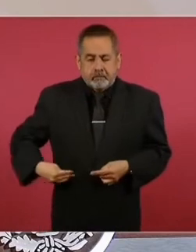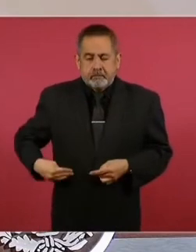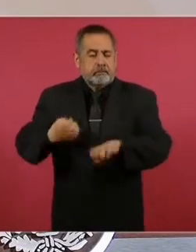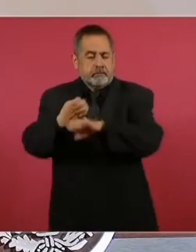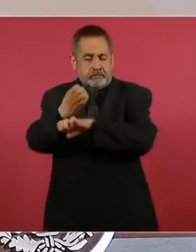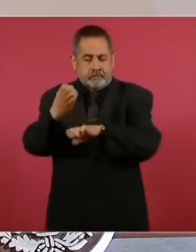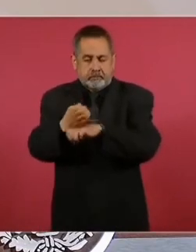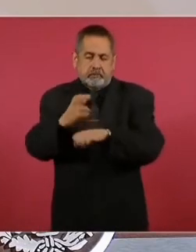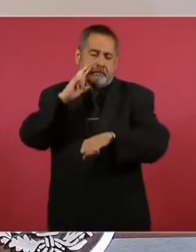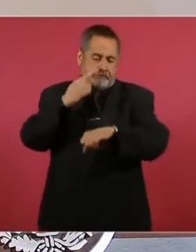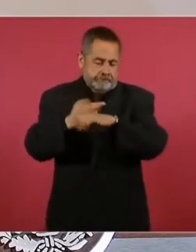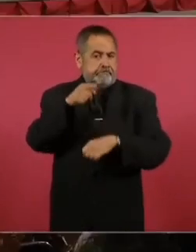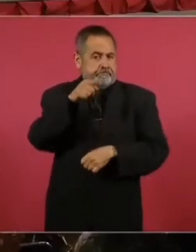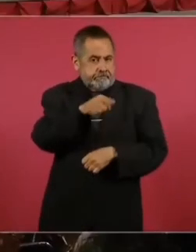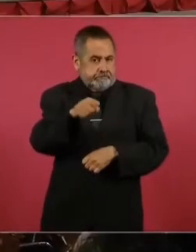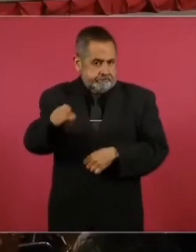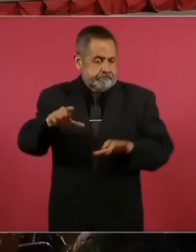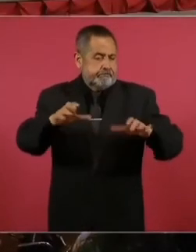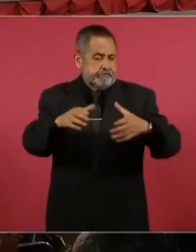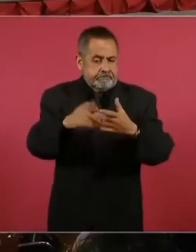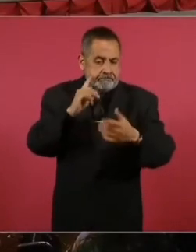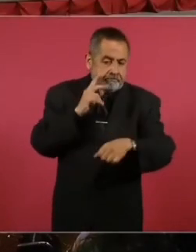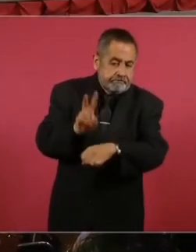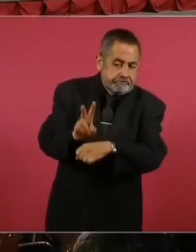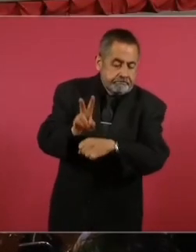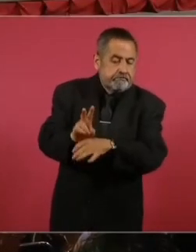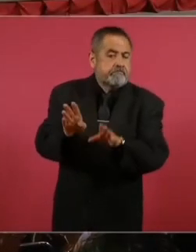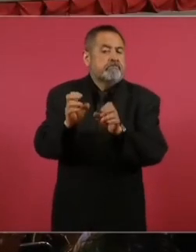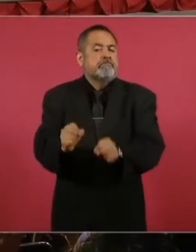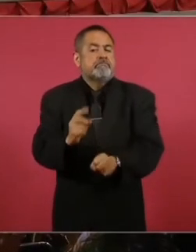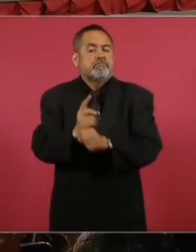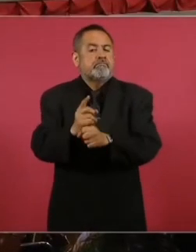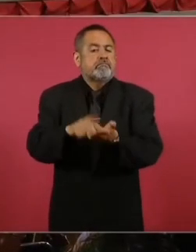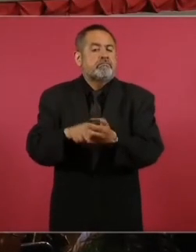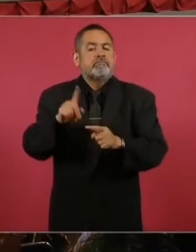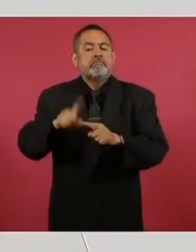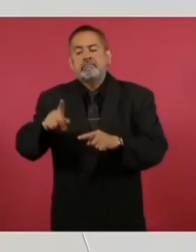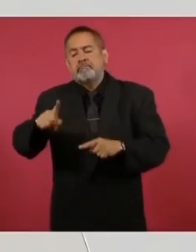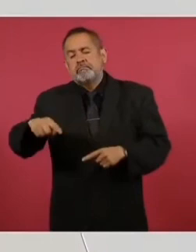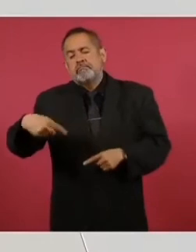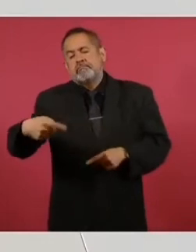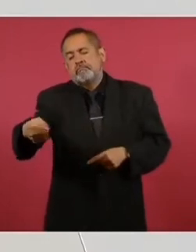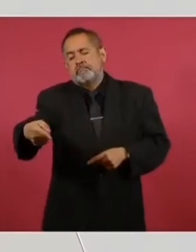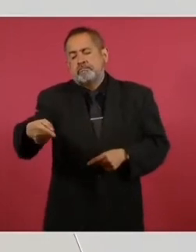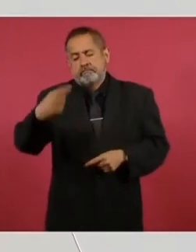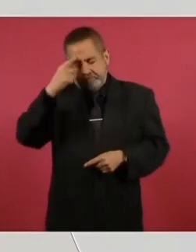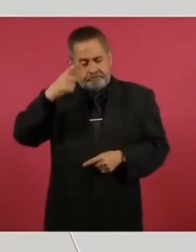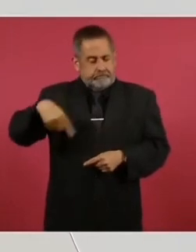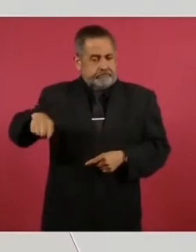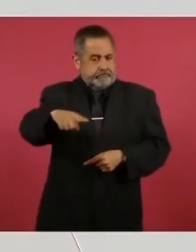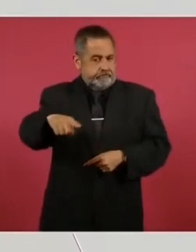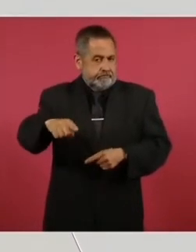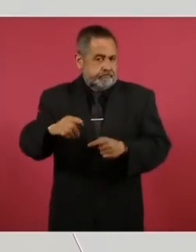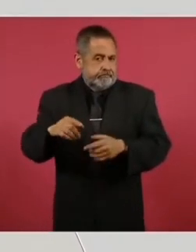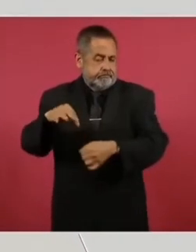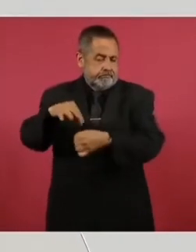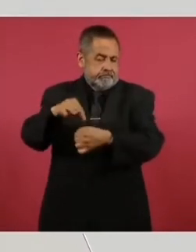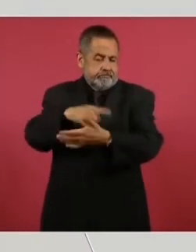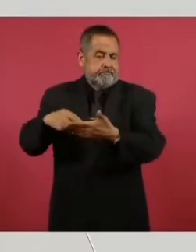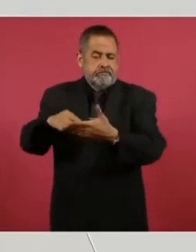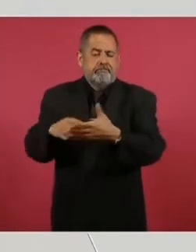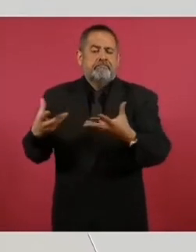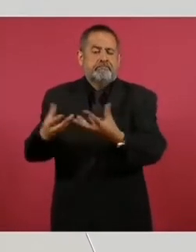como responsabilidad la seguridad de quienes aspiran a puestos de elección popular